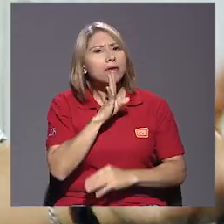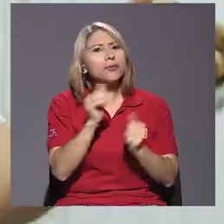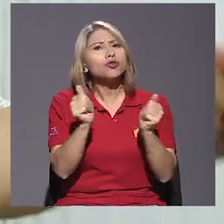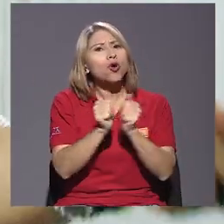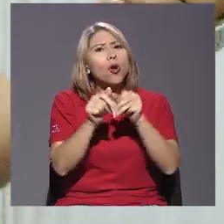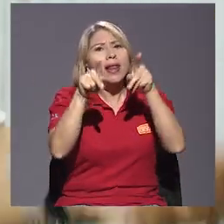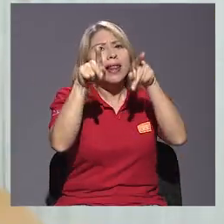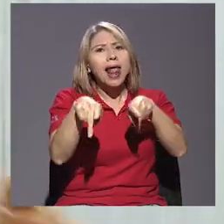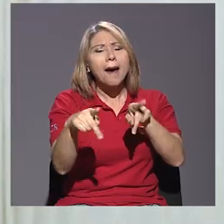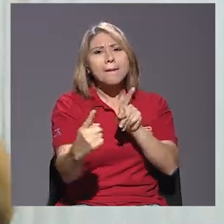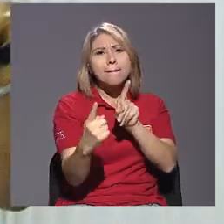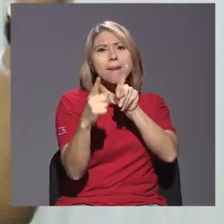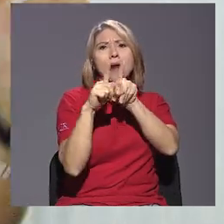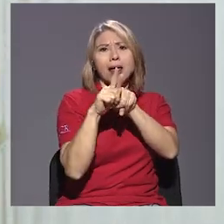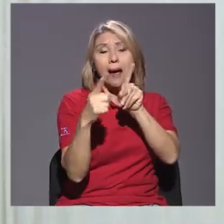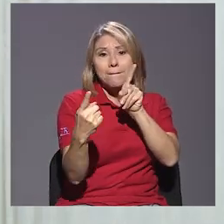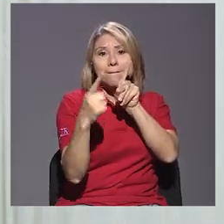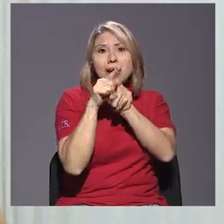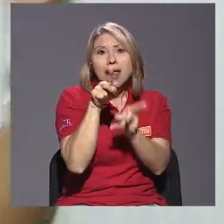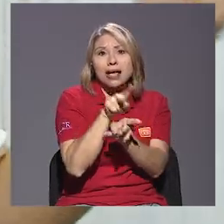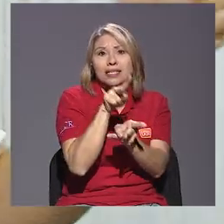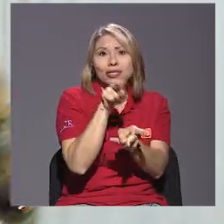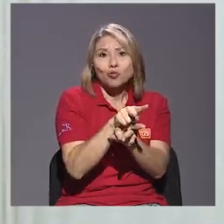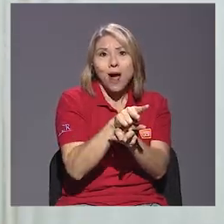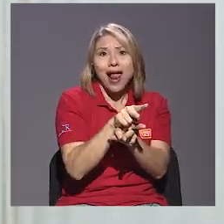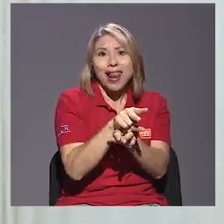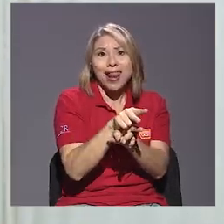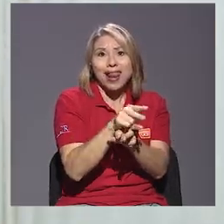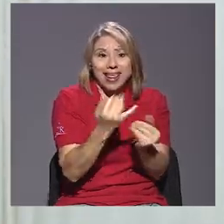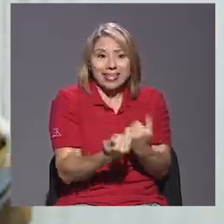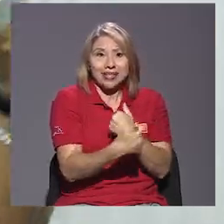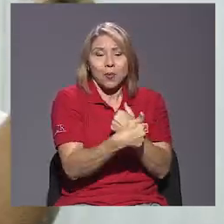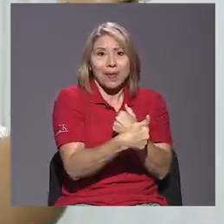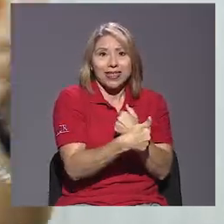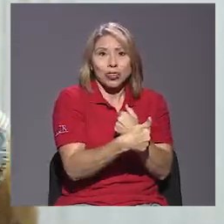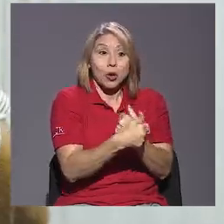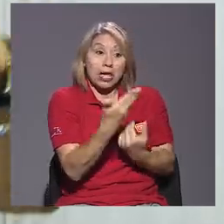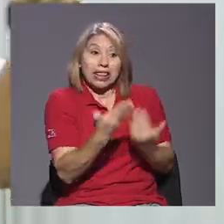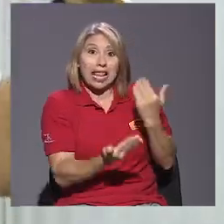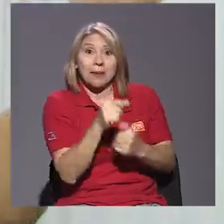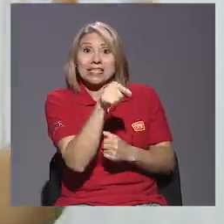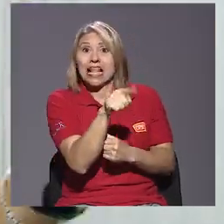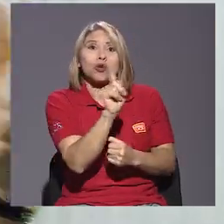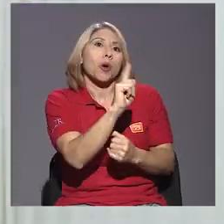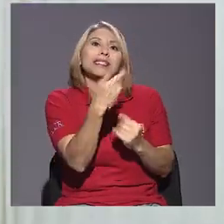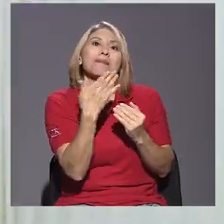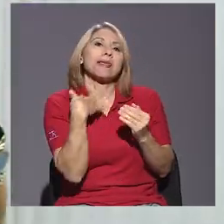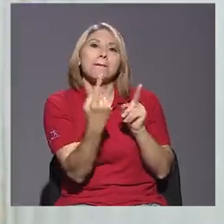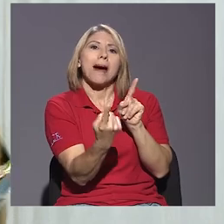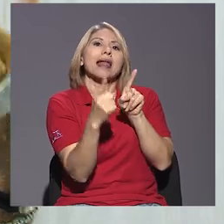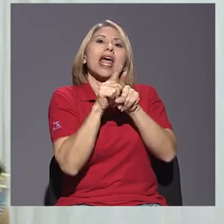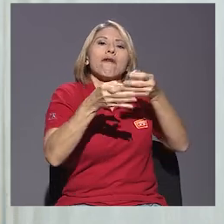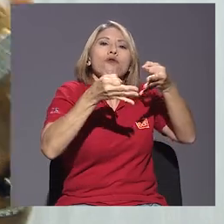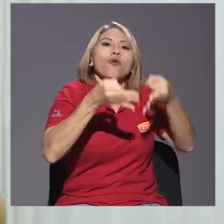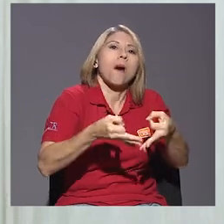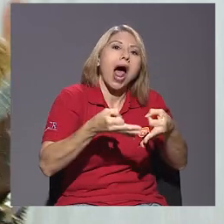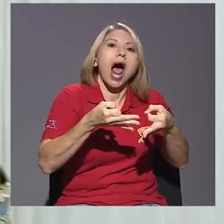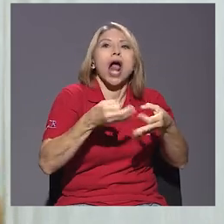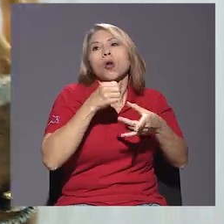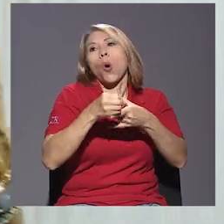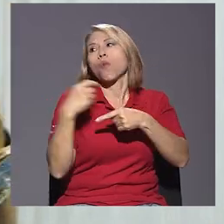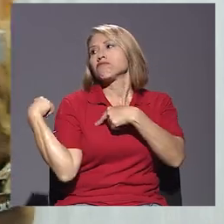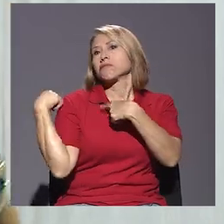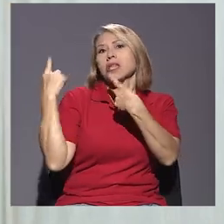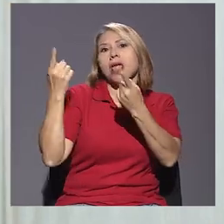que tengo en este momento, que no es mi pareja formal o que no es mi pareja de tiempo, pero es la pareja con la que estoy